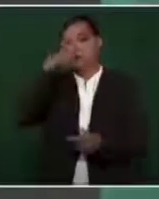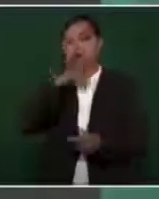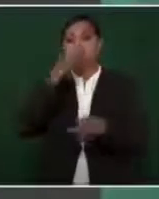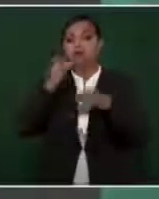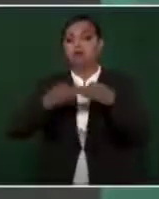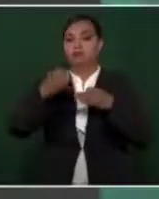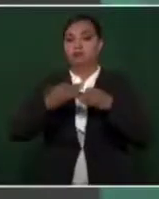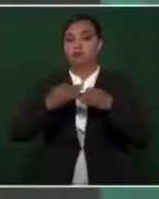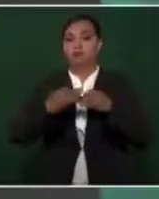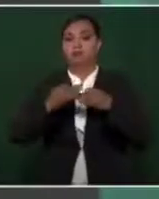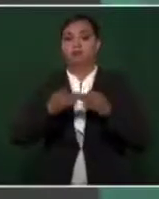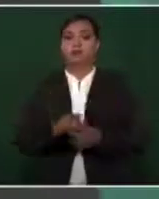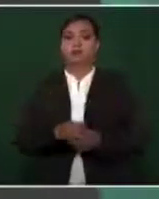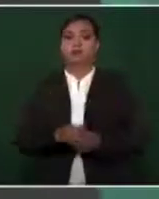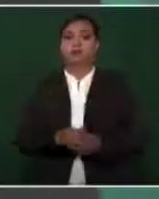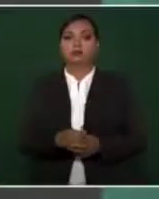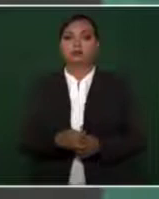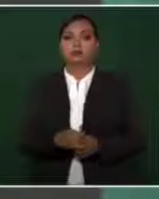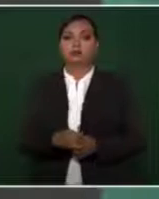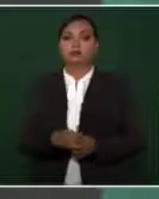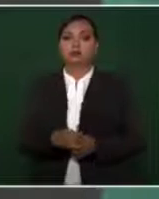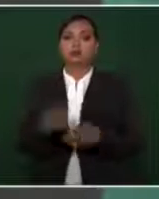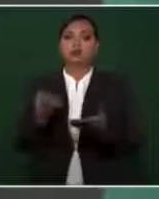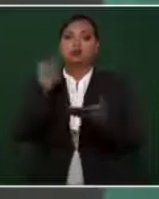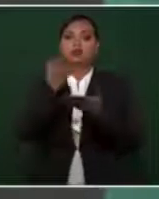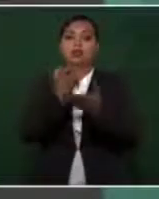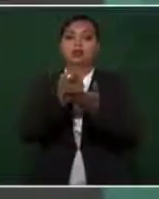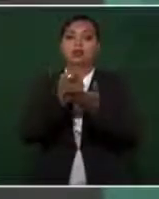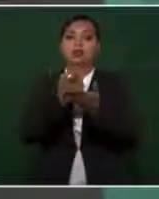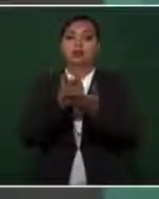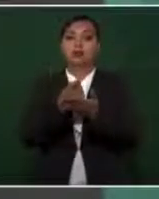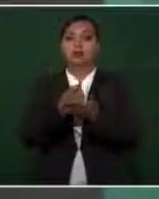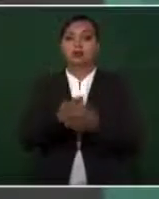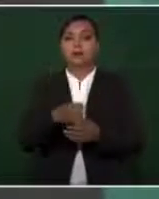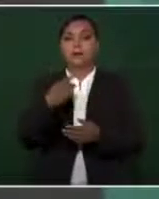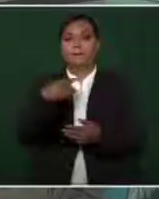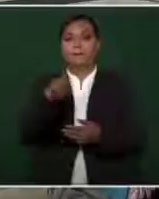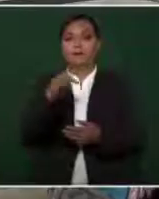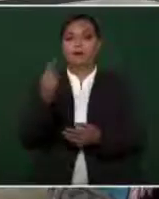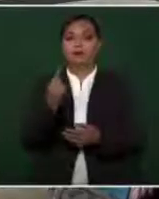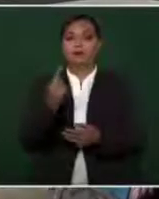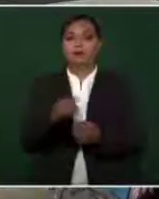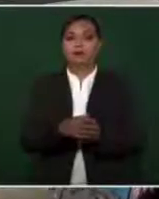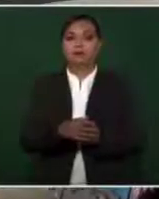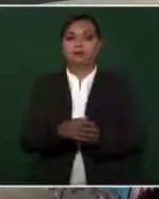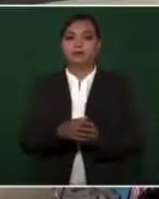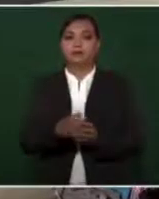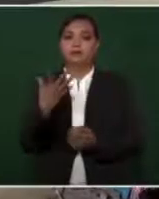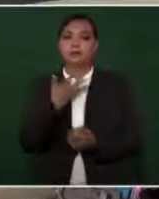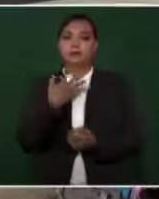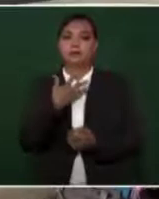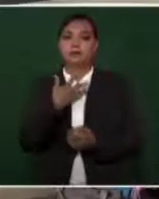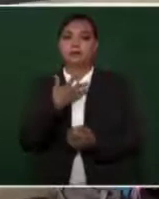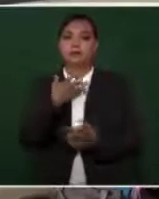falte el presupuesto, sobre todo que se tengan